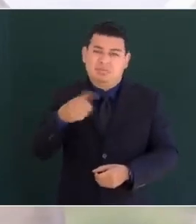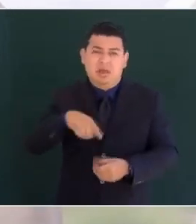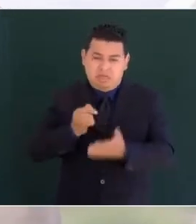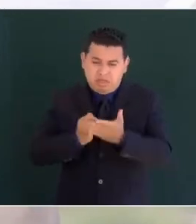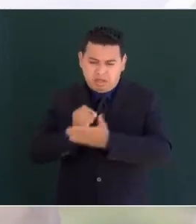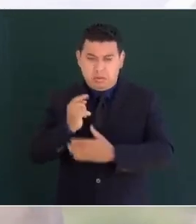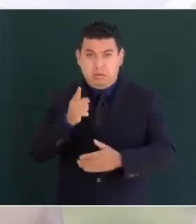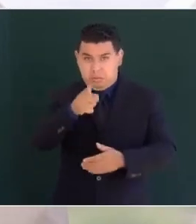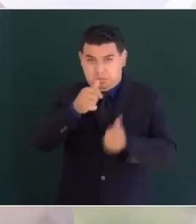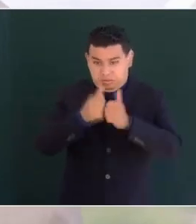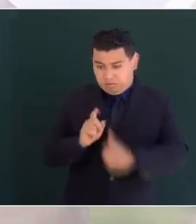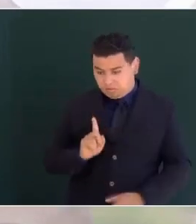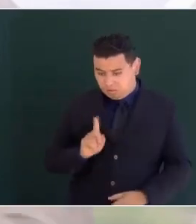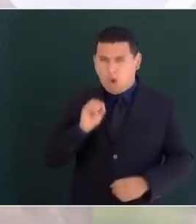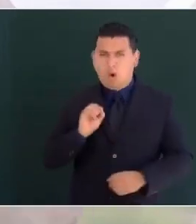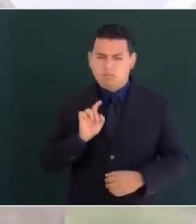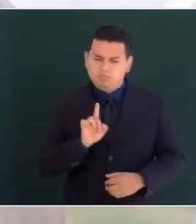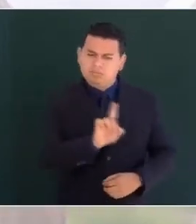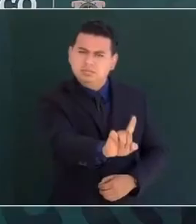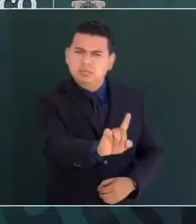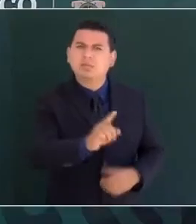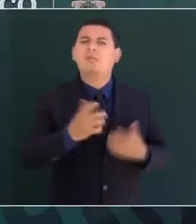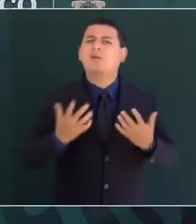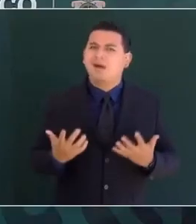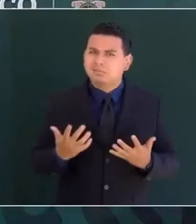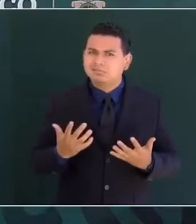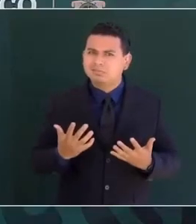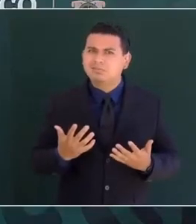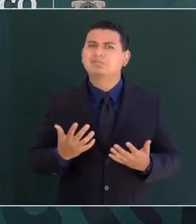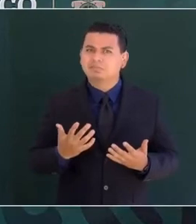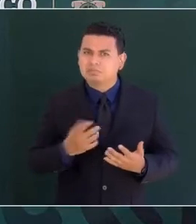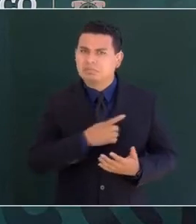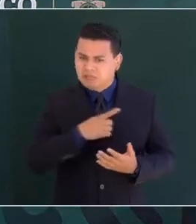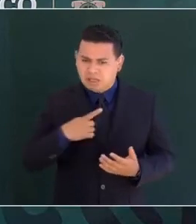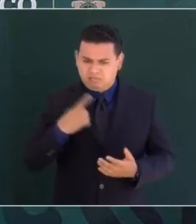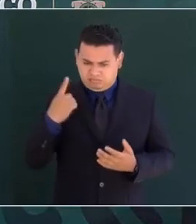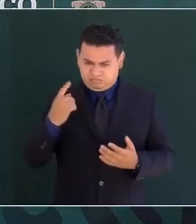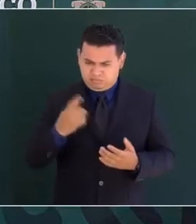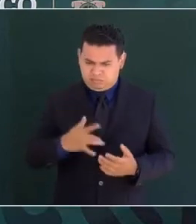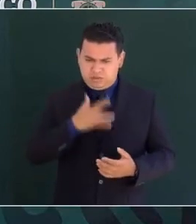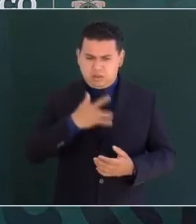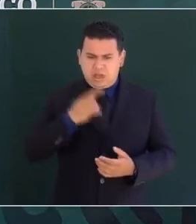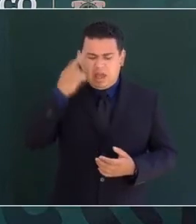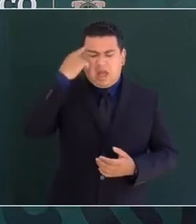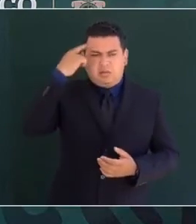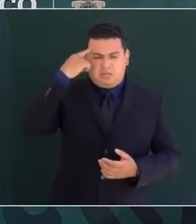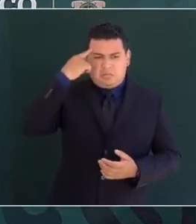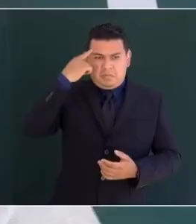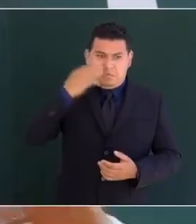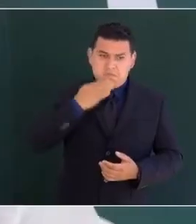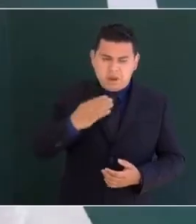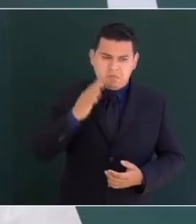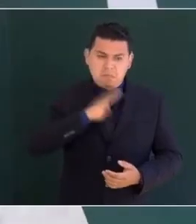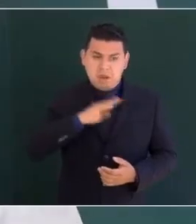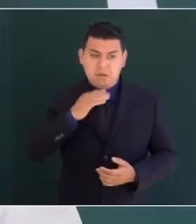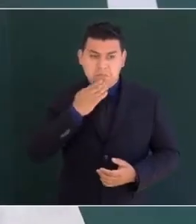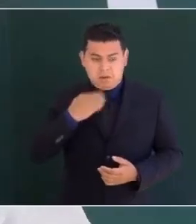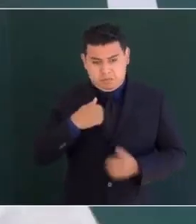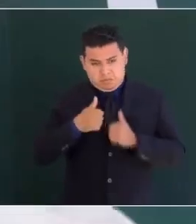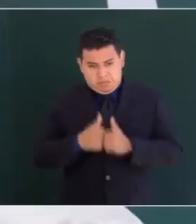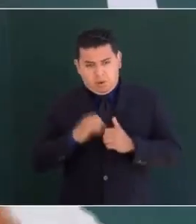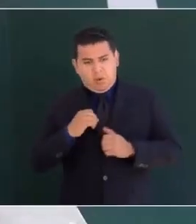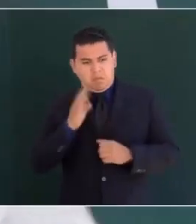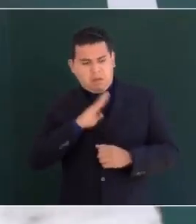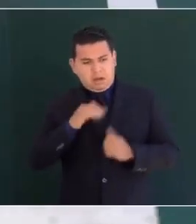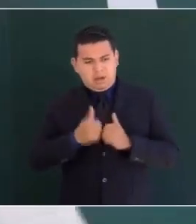que no son muy buenas, pero debemos tomar esas decisiones porque nuestra conciencia nos dice lo que es correcto. Así